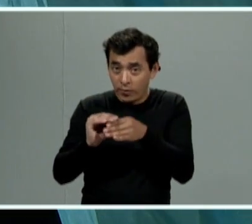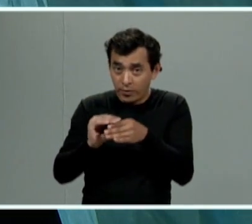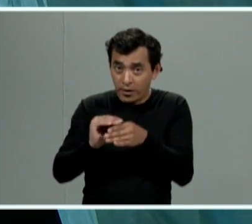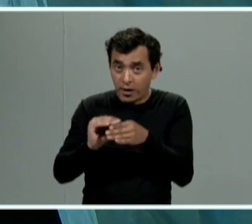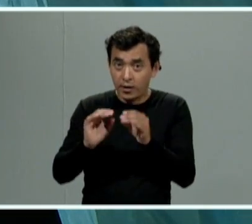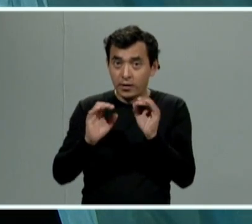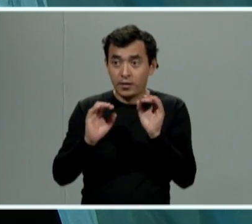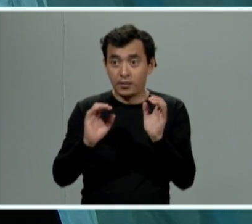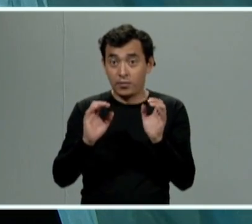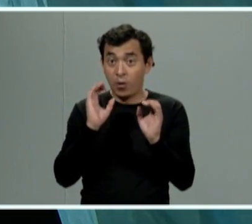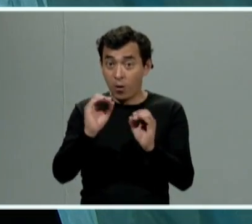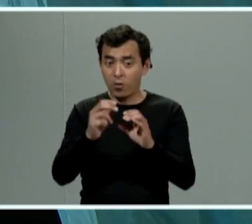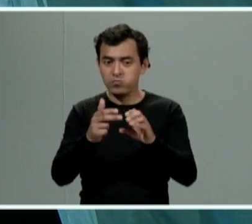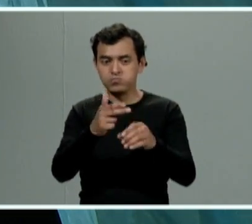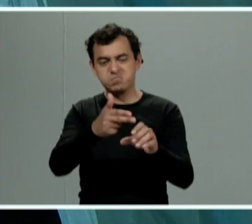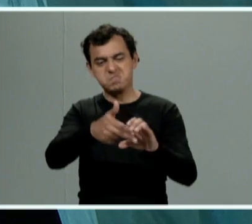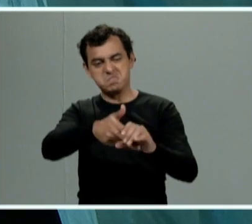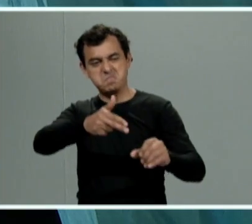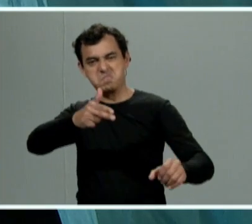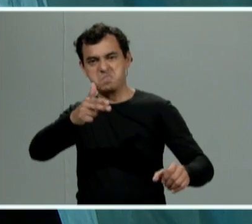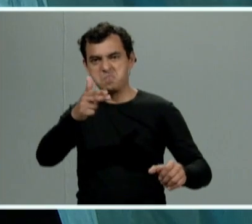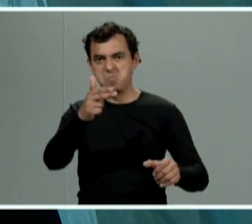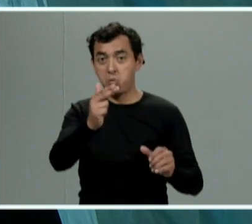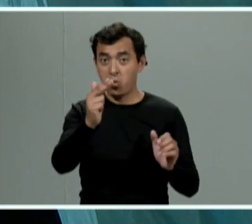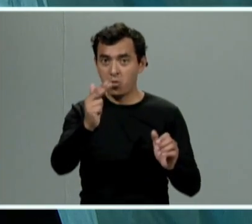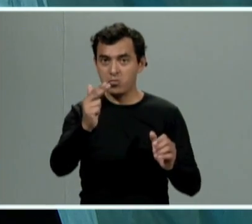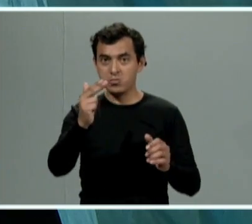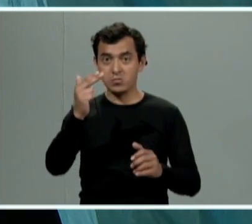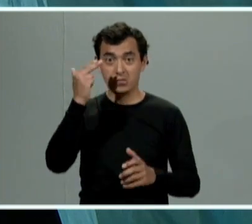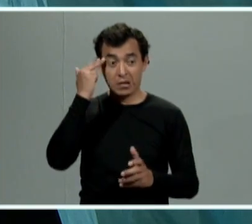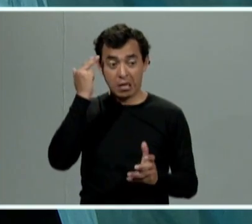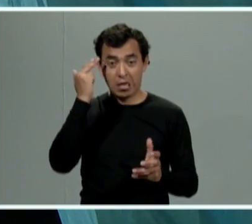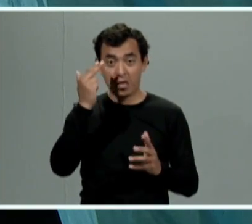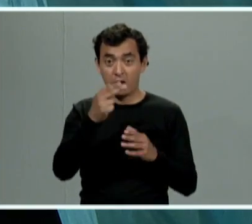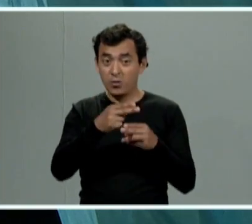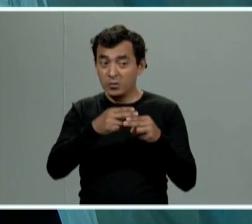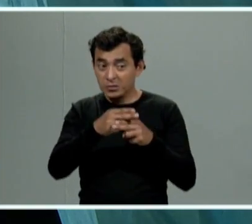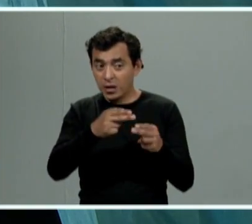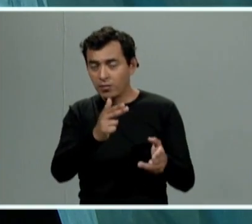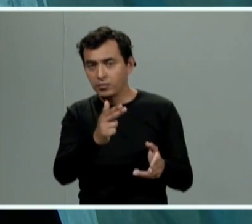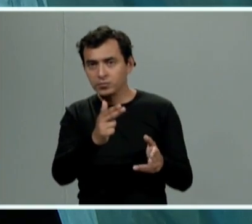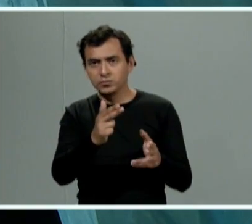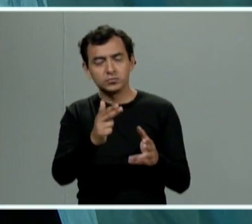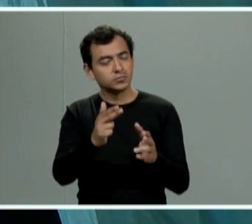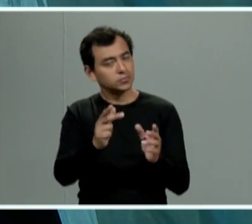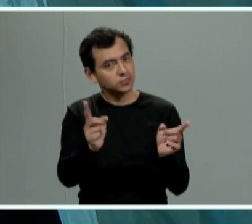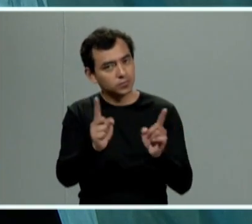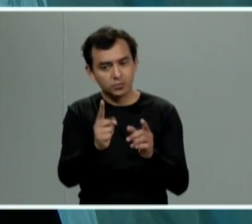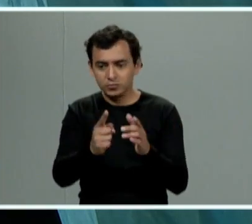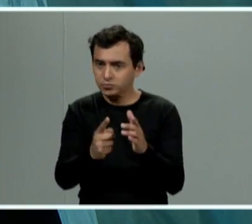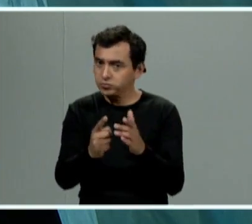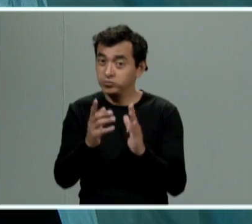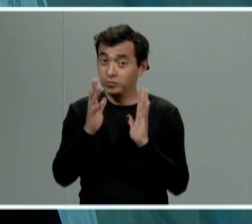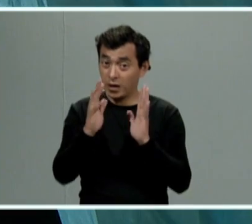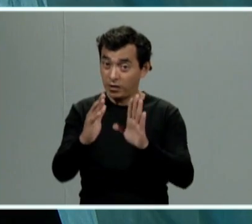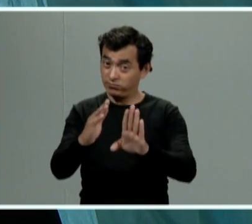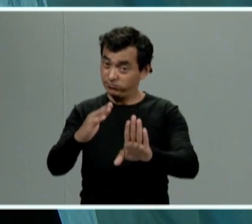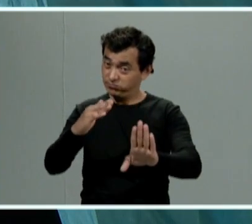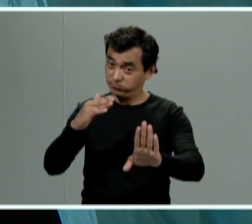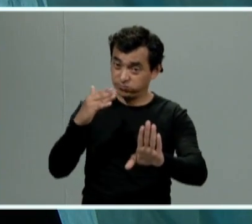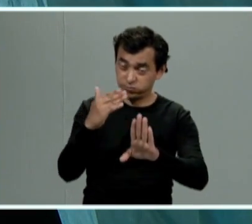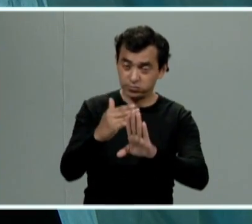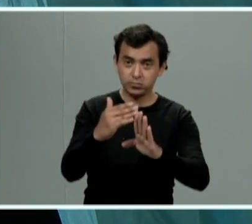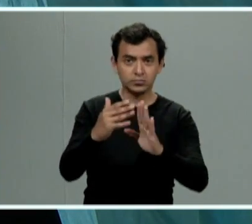para poder tomar la decisión de presentar la denuncia correspondiente pensemos que la que la